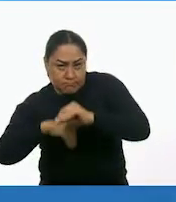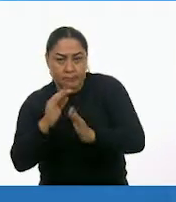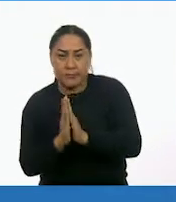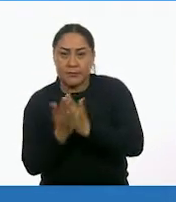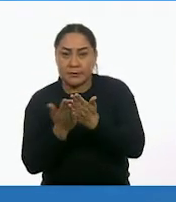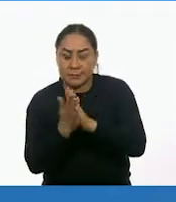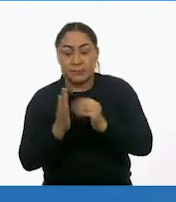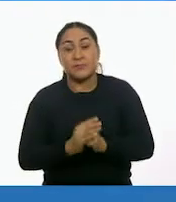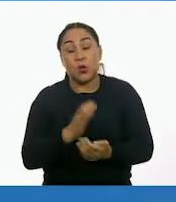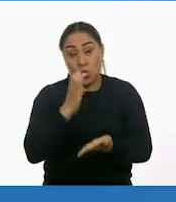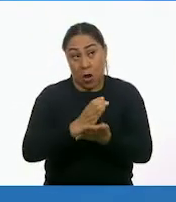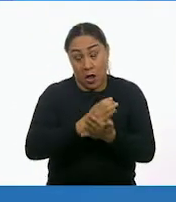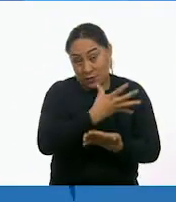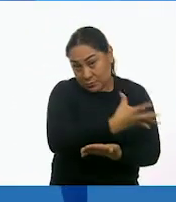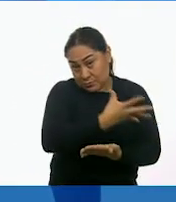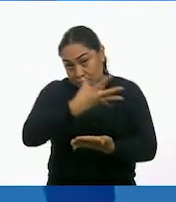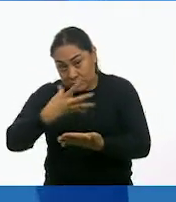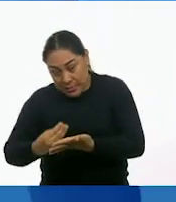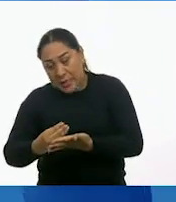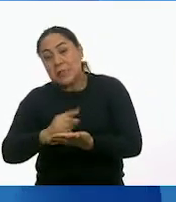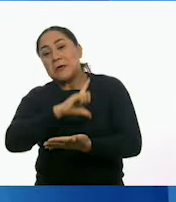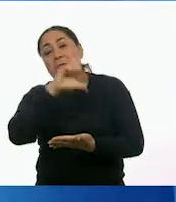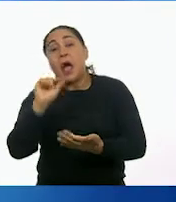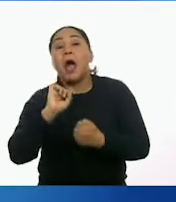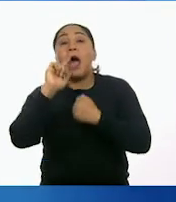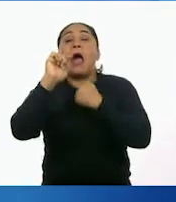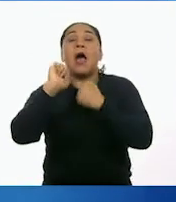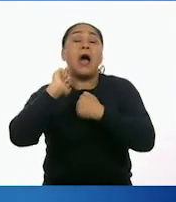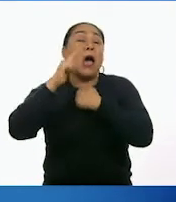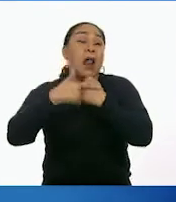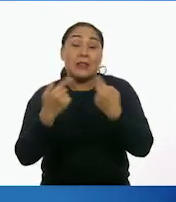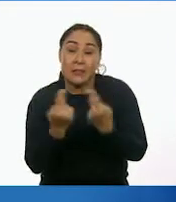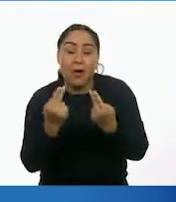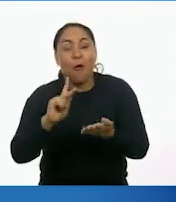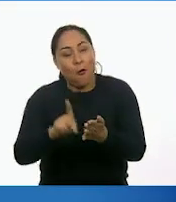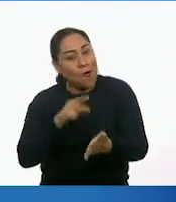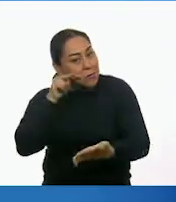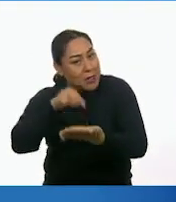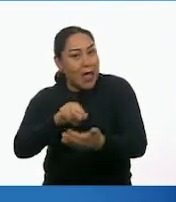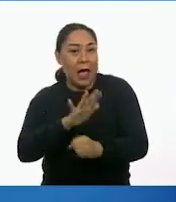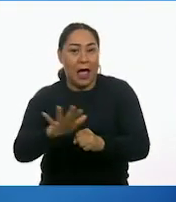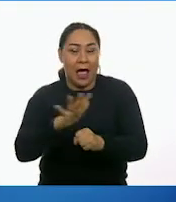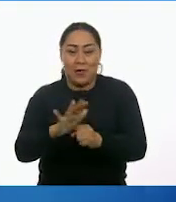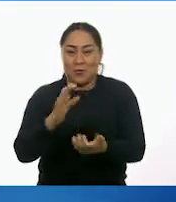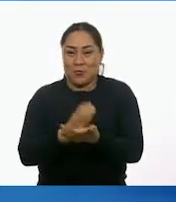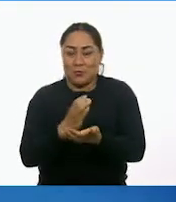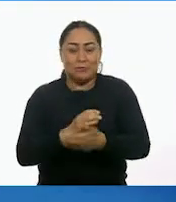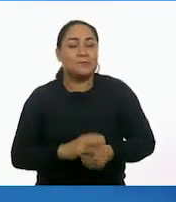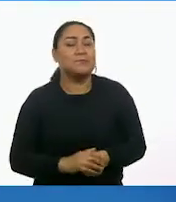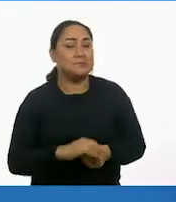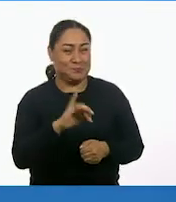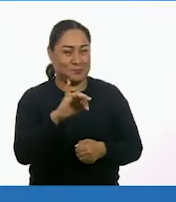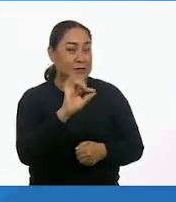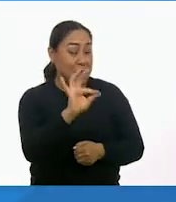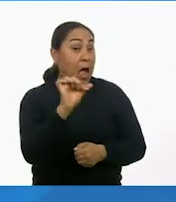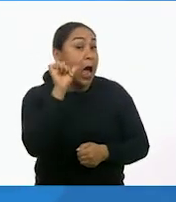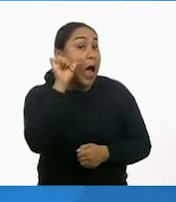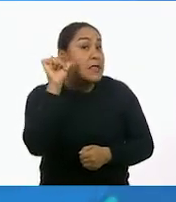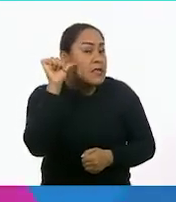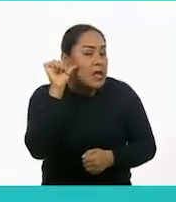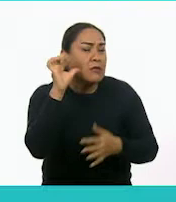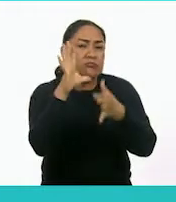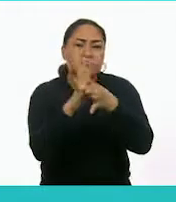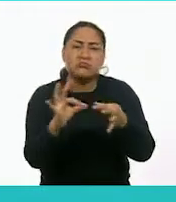Cópiala en tu cuaderno para usarla cuando la necesites. Entonces, ya el día de ayer estuvimos viendo las